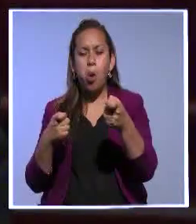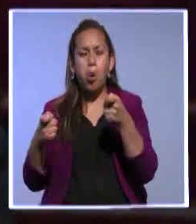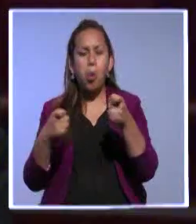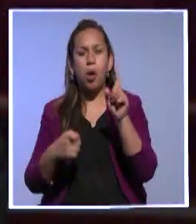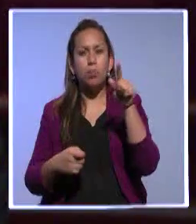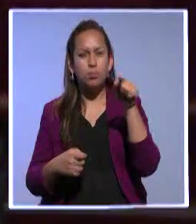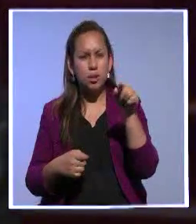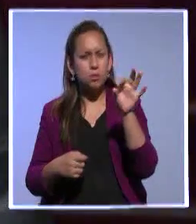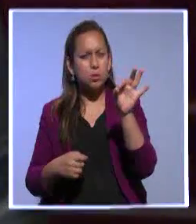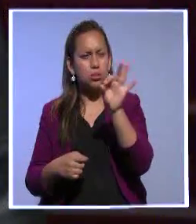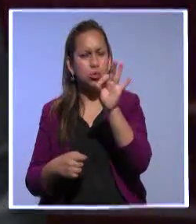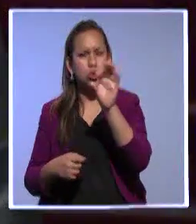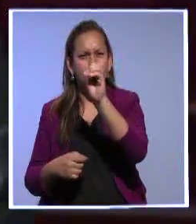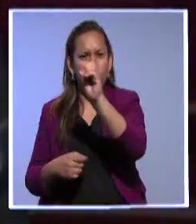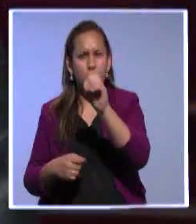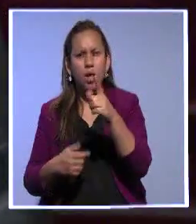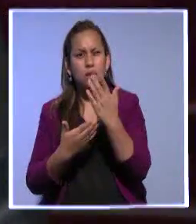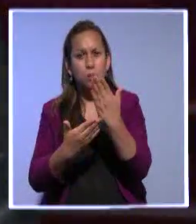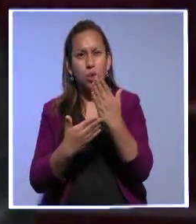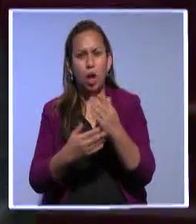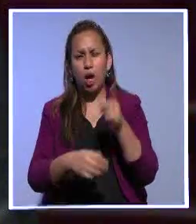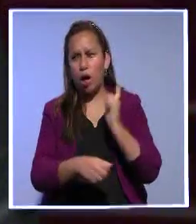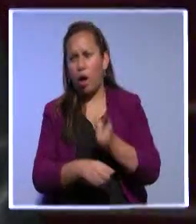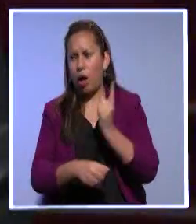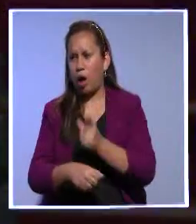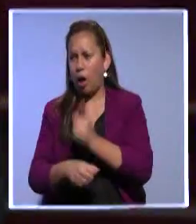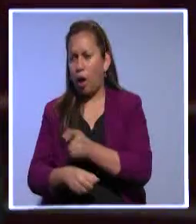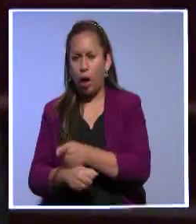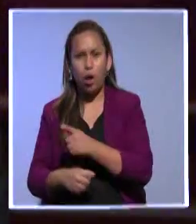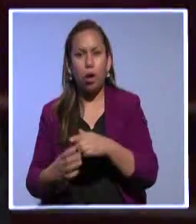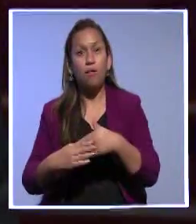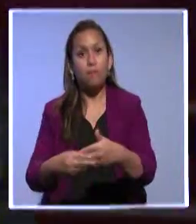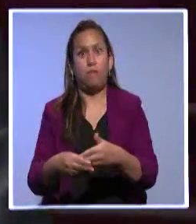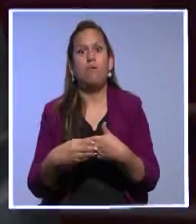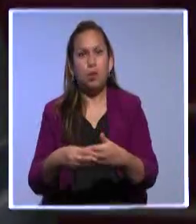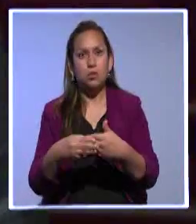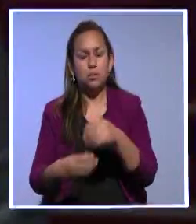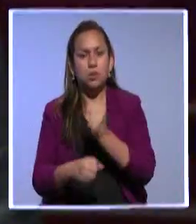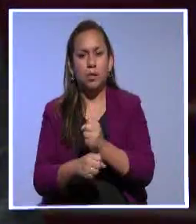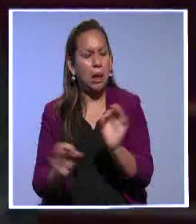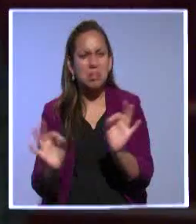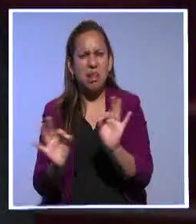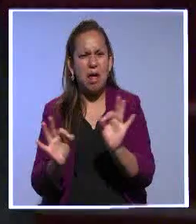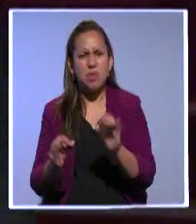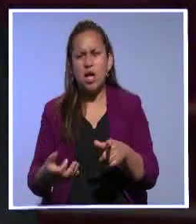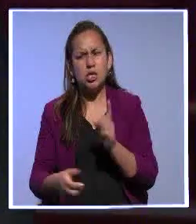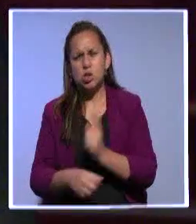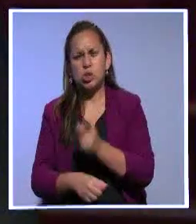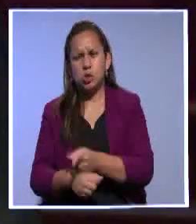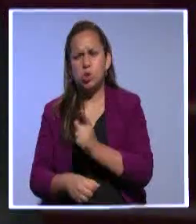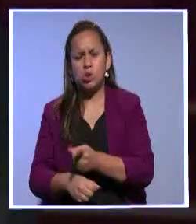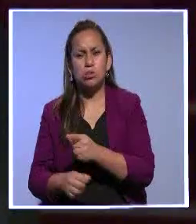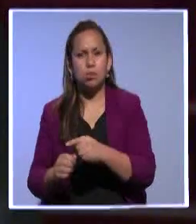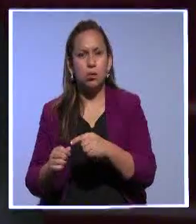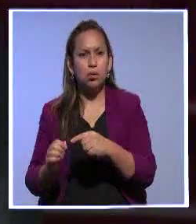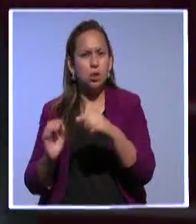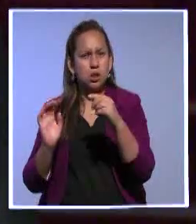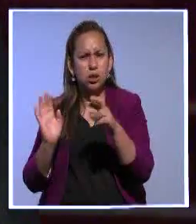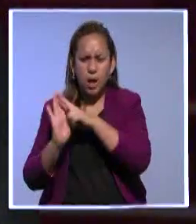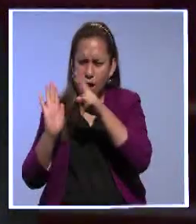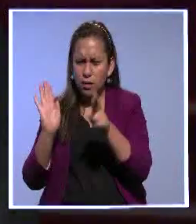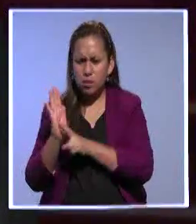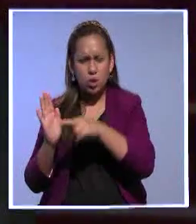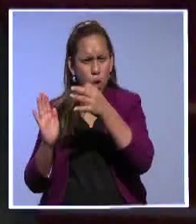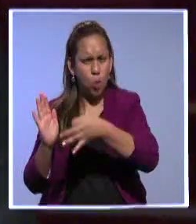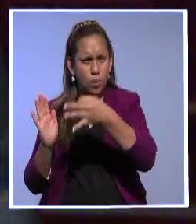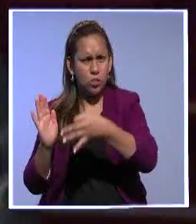90 lo cumplieron a rajatabla. Flexibilización laboral, achicamiento del Estado y una serie de cosas. Eso no es nuestro modelo. Nuestro modelo ha sido